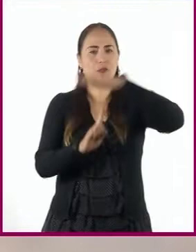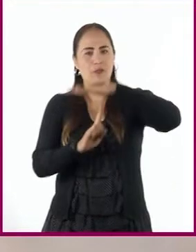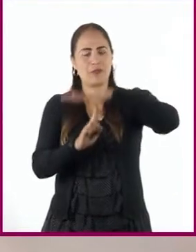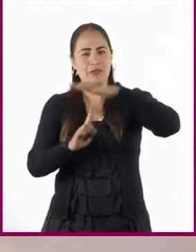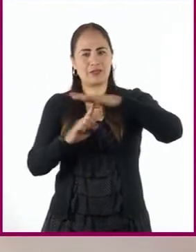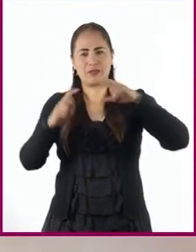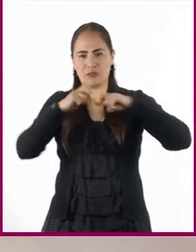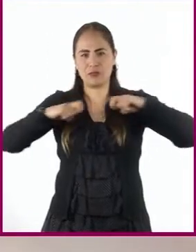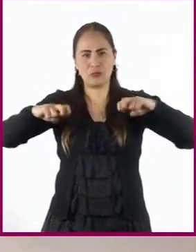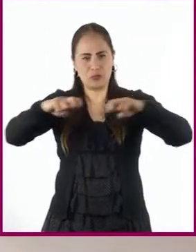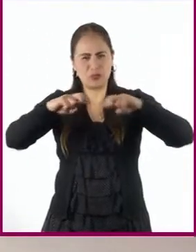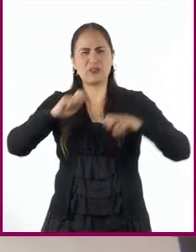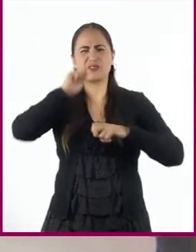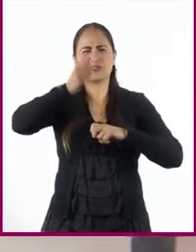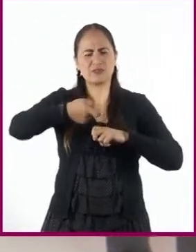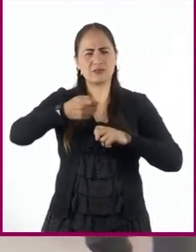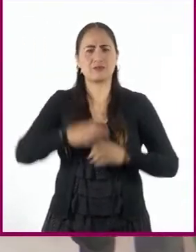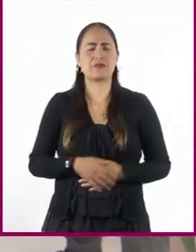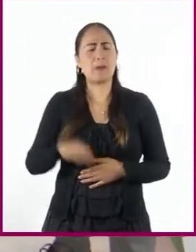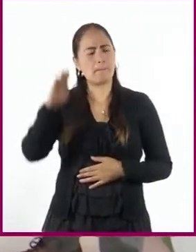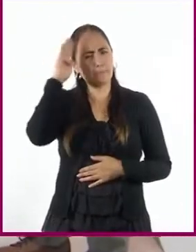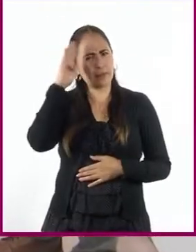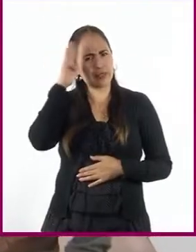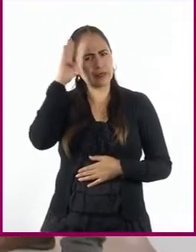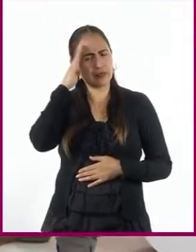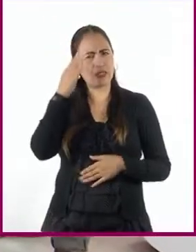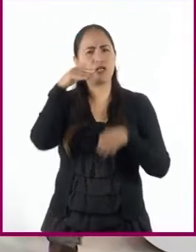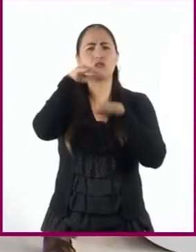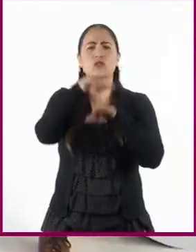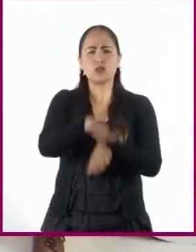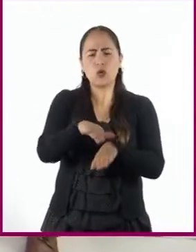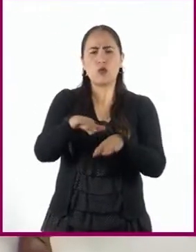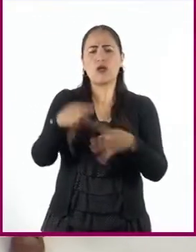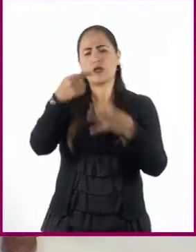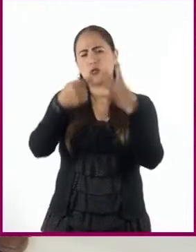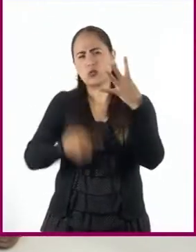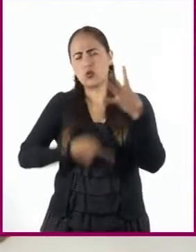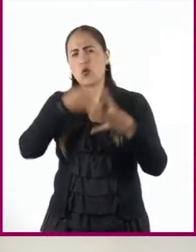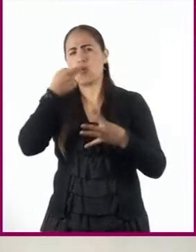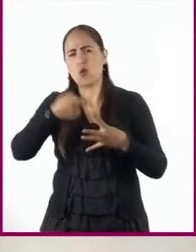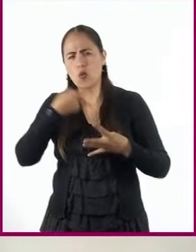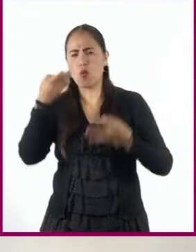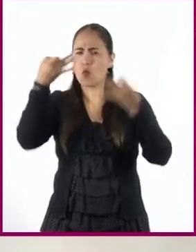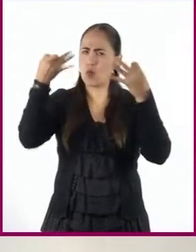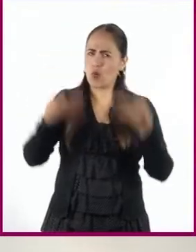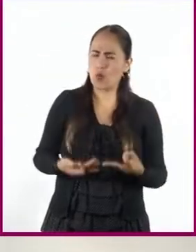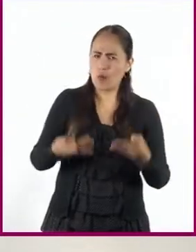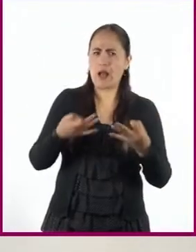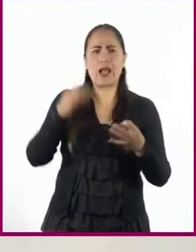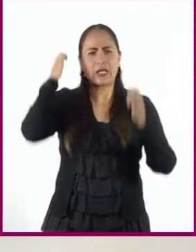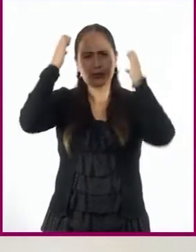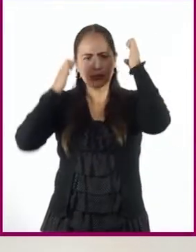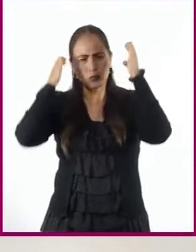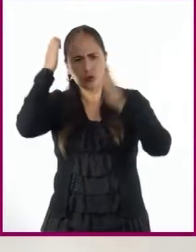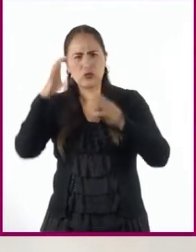Con esto nos referimos a reflexionar sobre la expresión formal y su empleo en situaciones expositivas. ¿Listos y